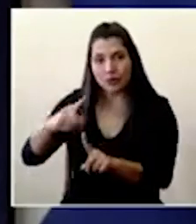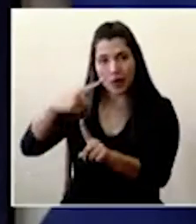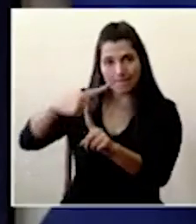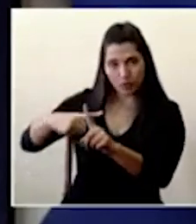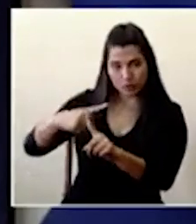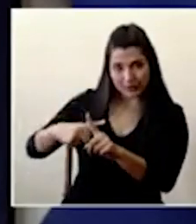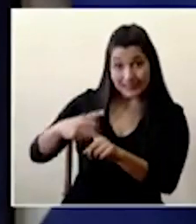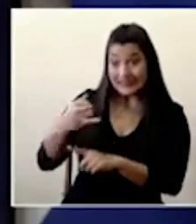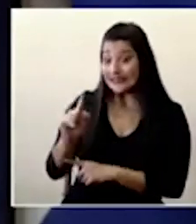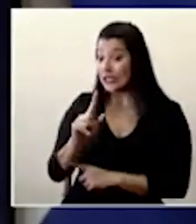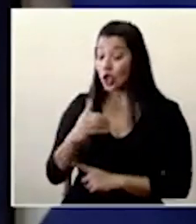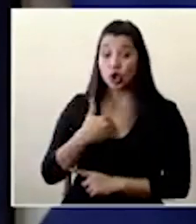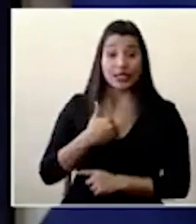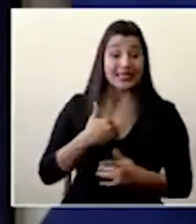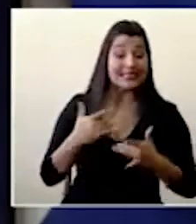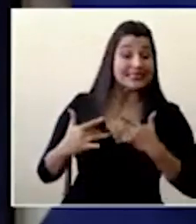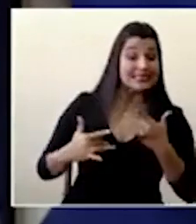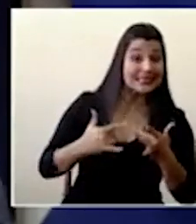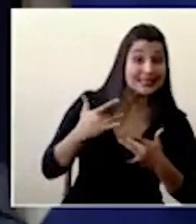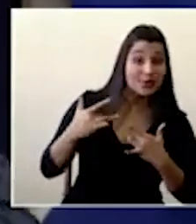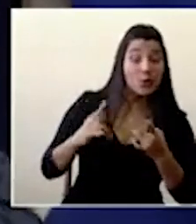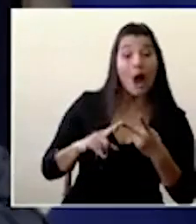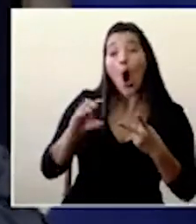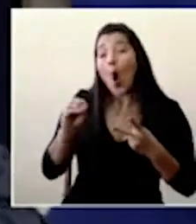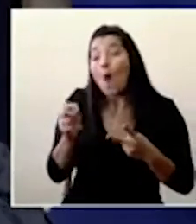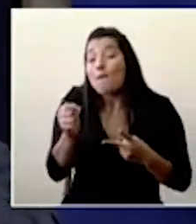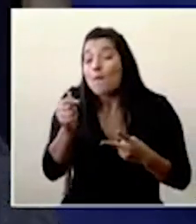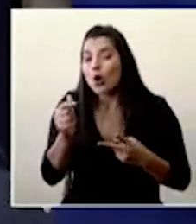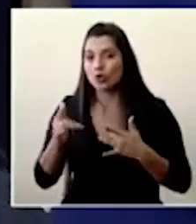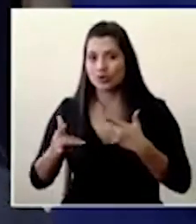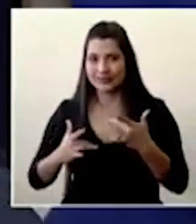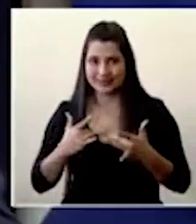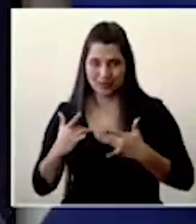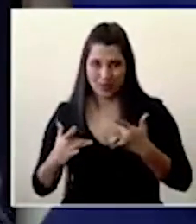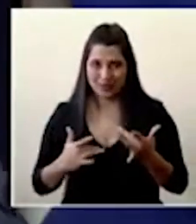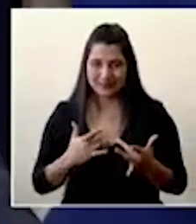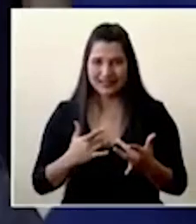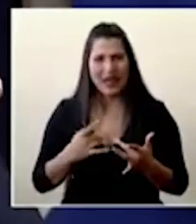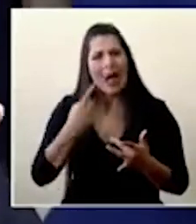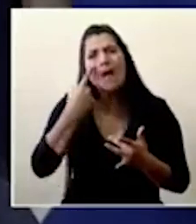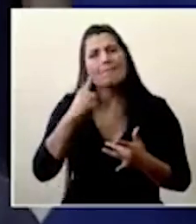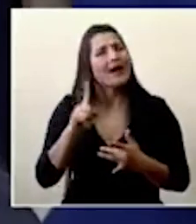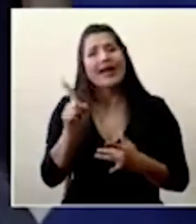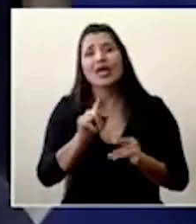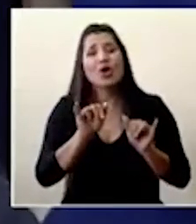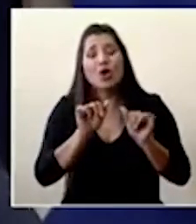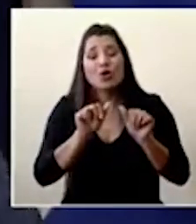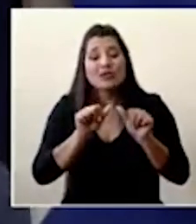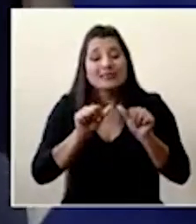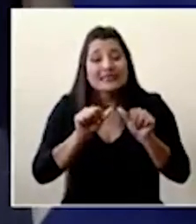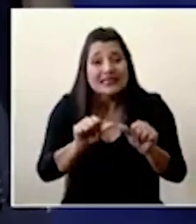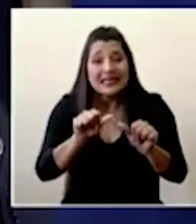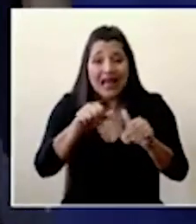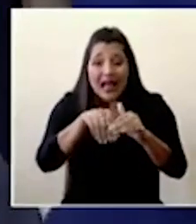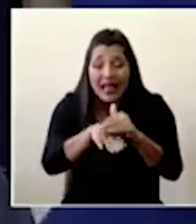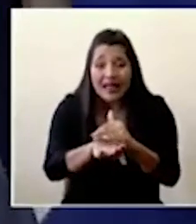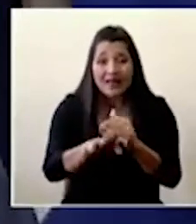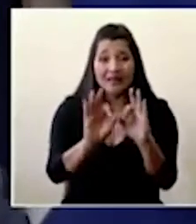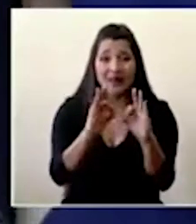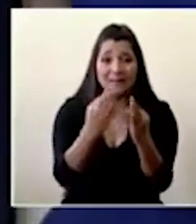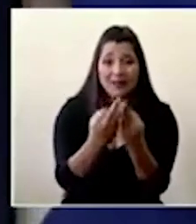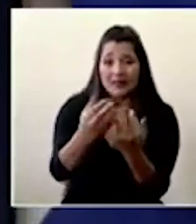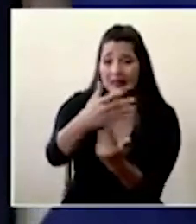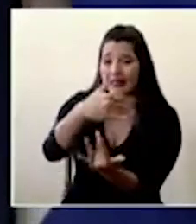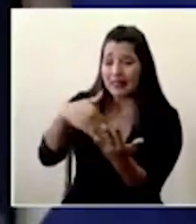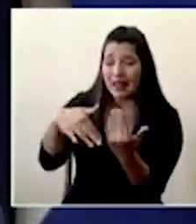asintomáticos o de síntomas leves es básicamente para sacarlos de un entorno familiar que no contagien al